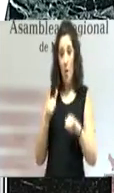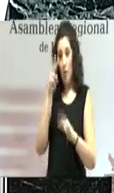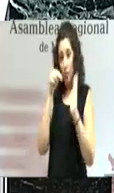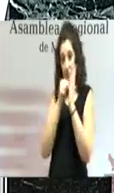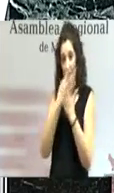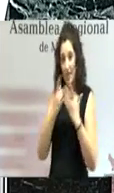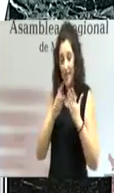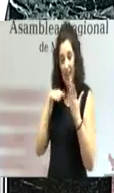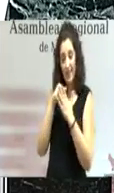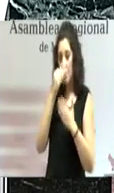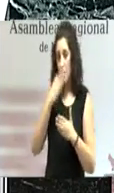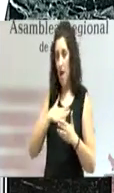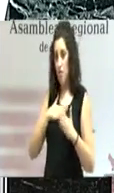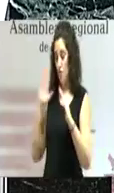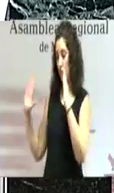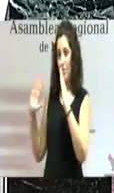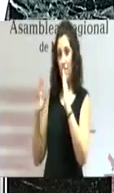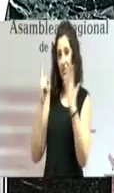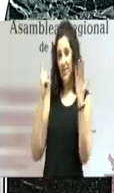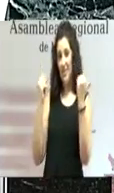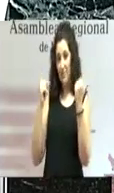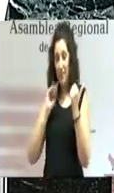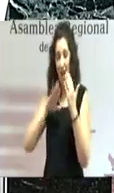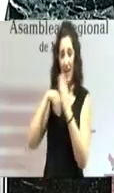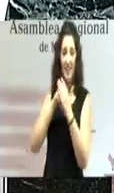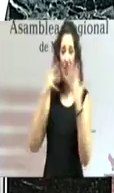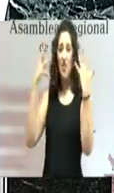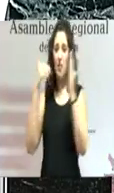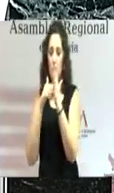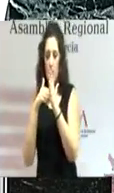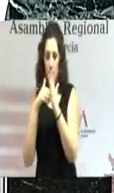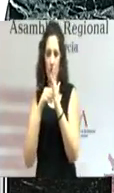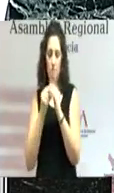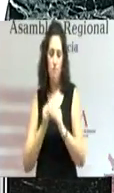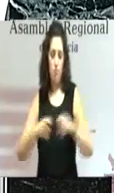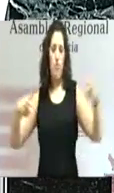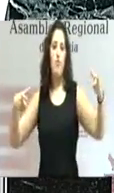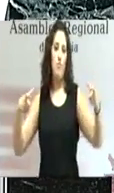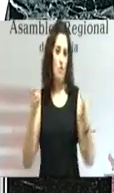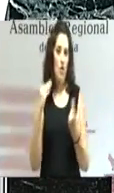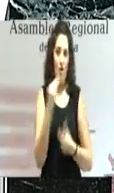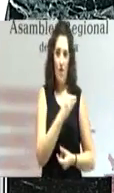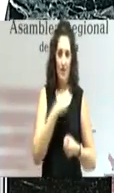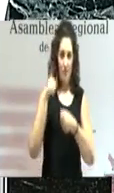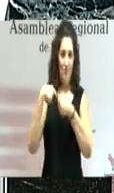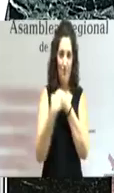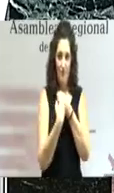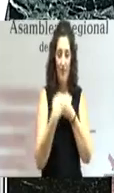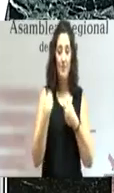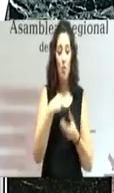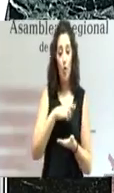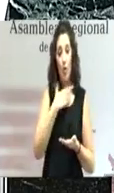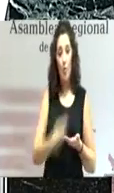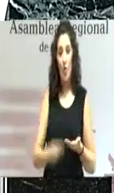hasta mayo ha pasado de 6.000 a más de 10.000 jóvenes. Además, la región de Murcia es la comunidad con